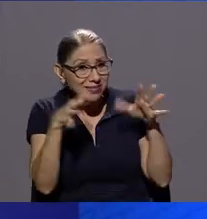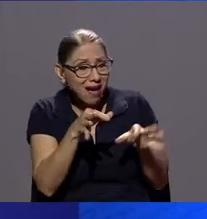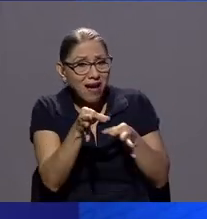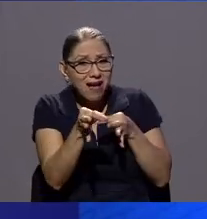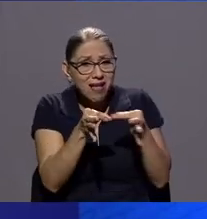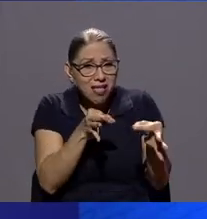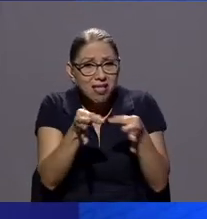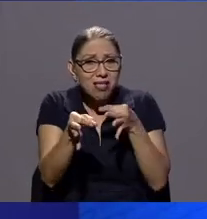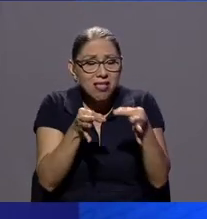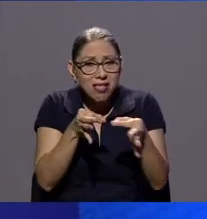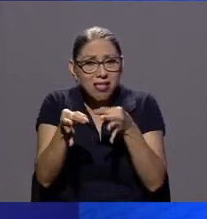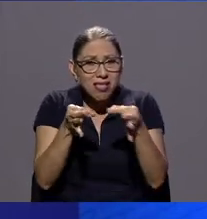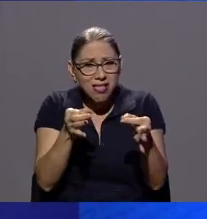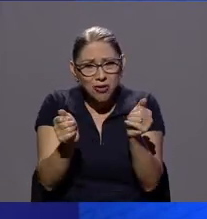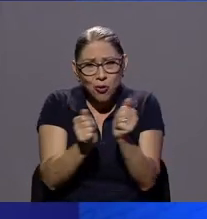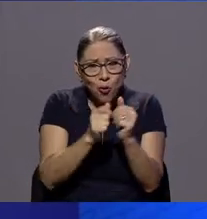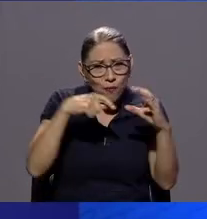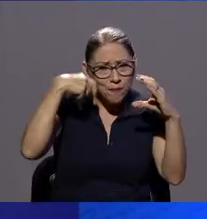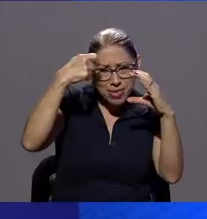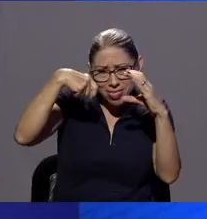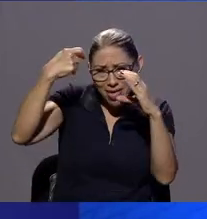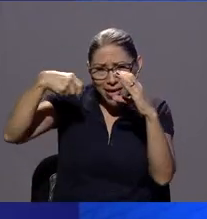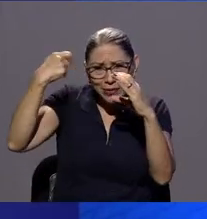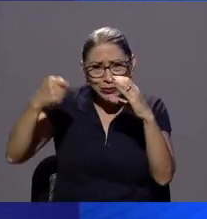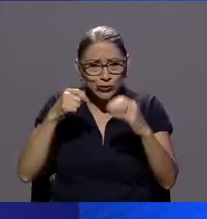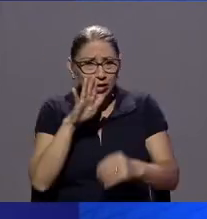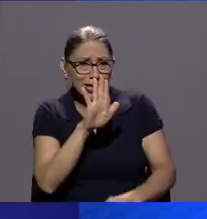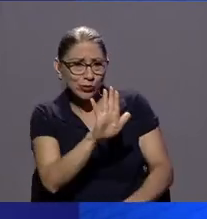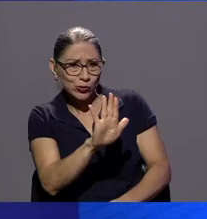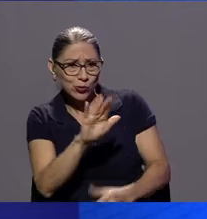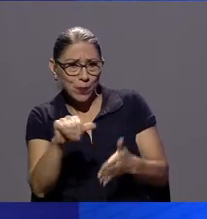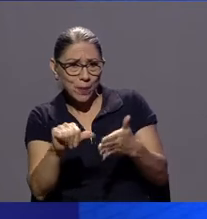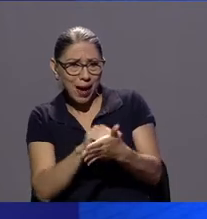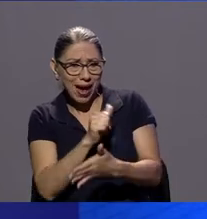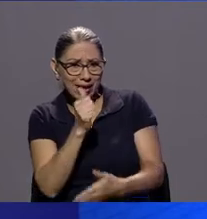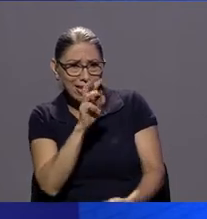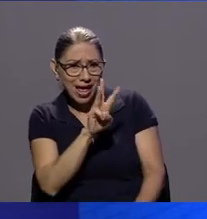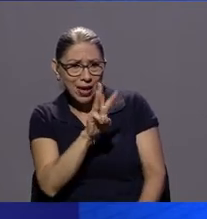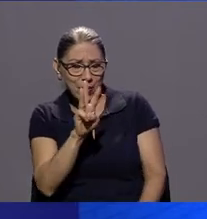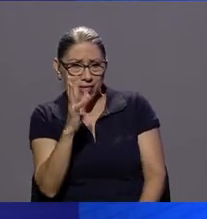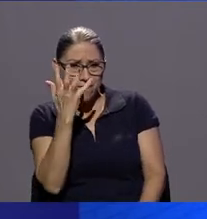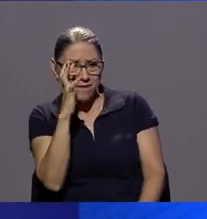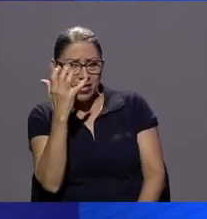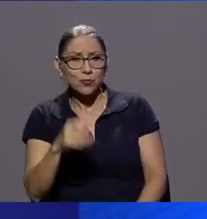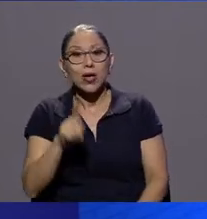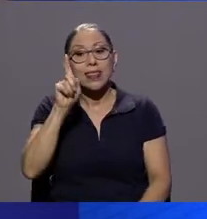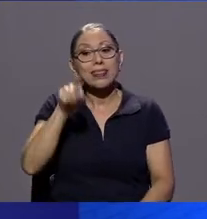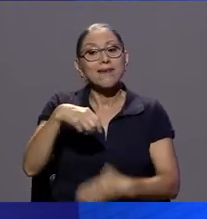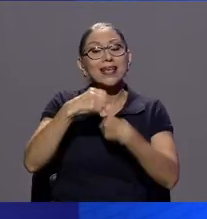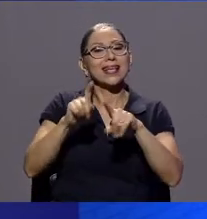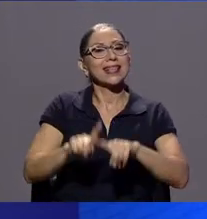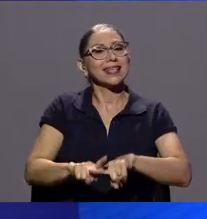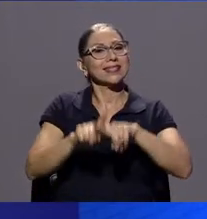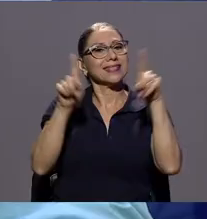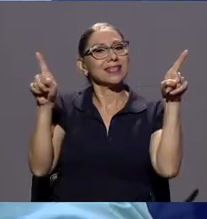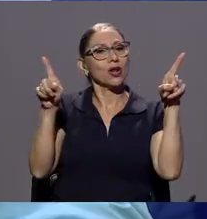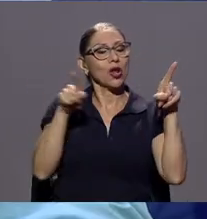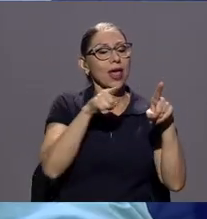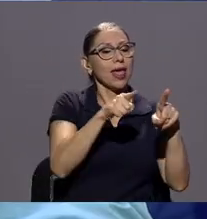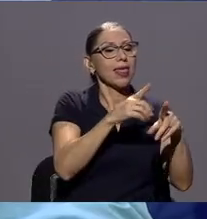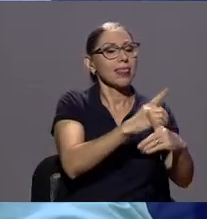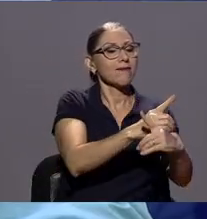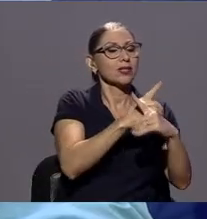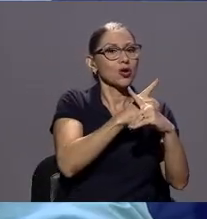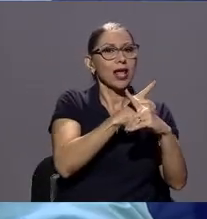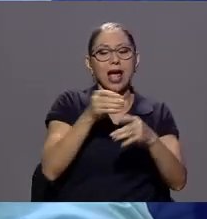los videos que tienen en la página de Facebook que hay que hacer una distinción entre una defensoría y una corte administrativa la